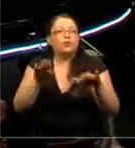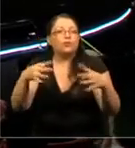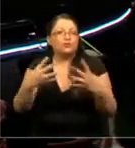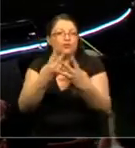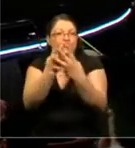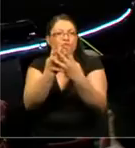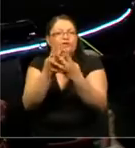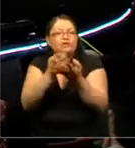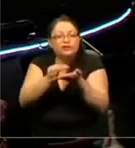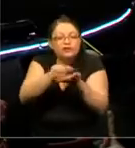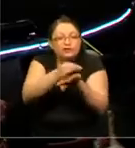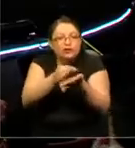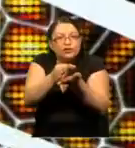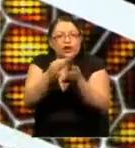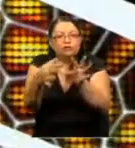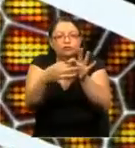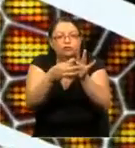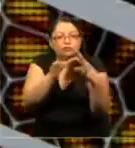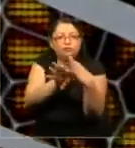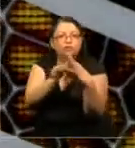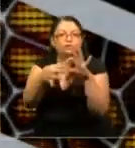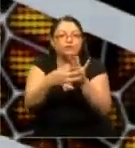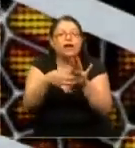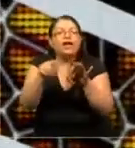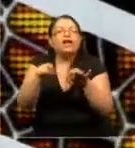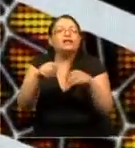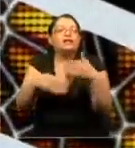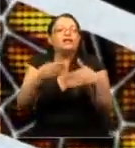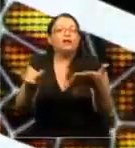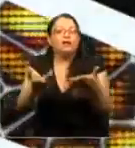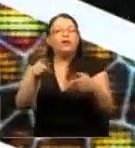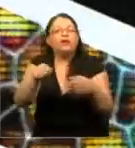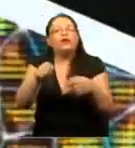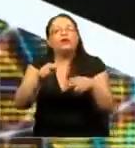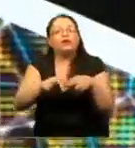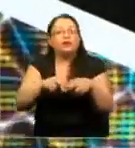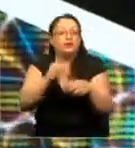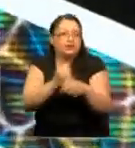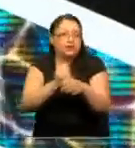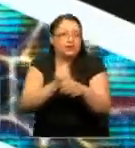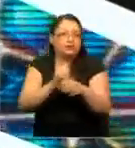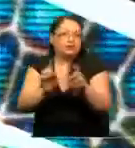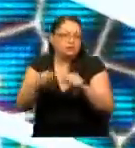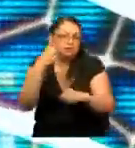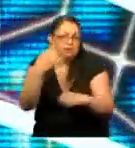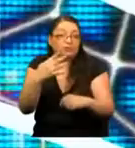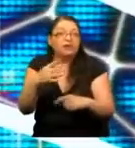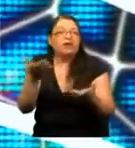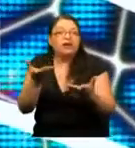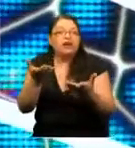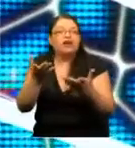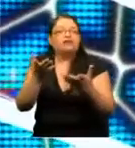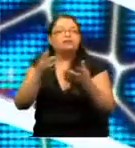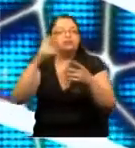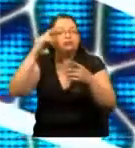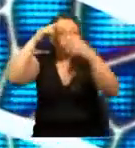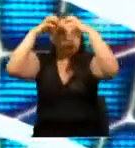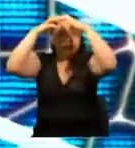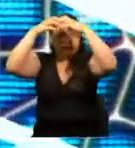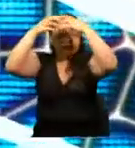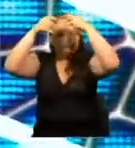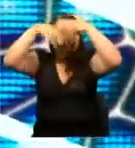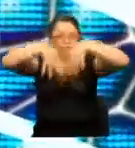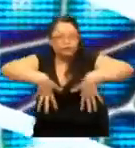celular interconectada. Esa es la forma como puede ejecutar su función principal, que es la transmisión de información en el sistema